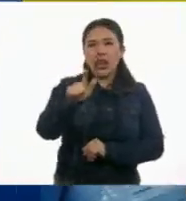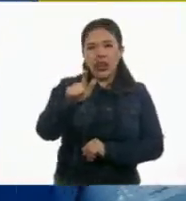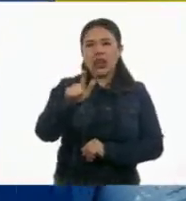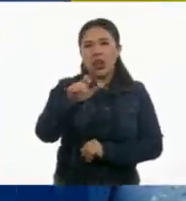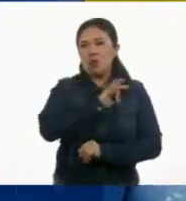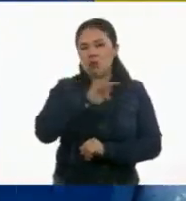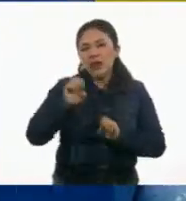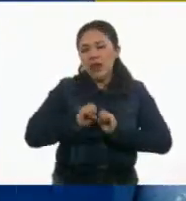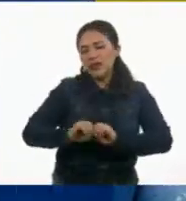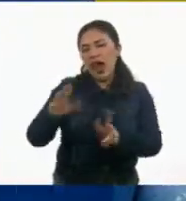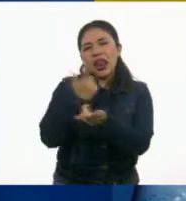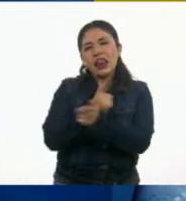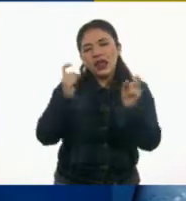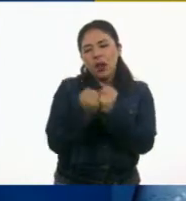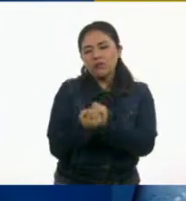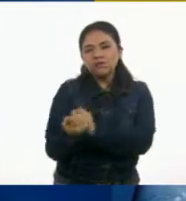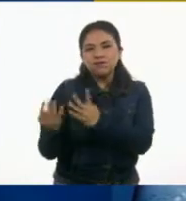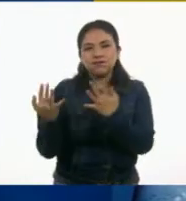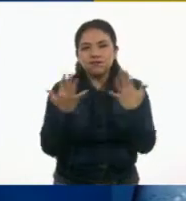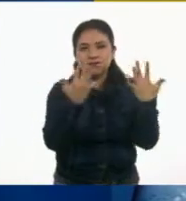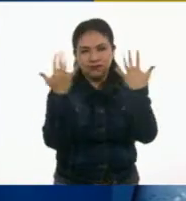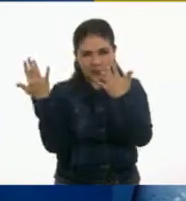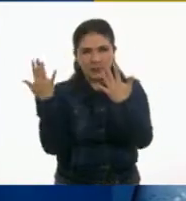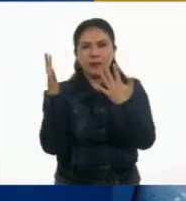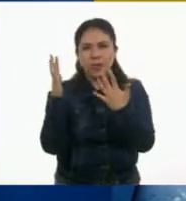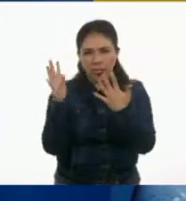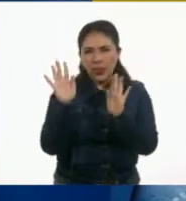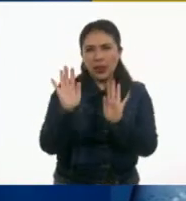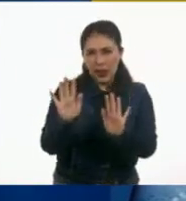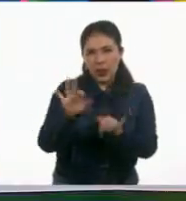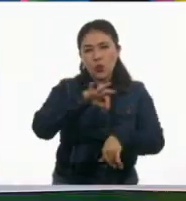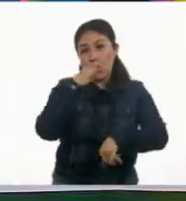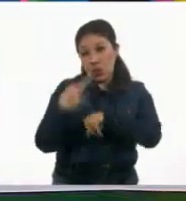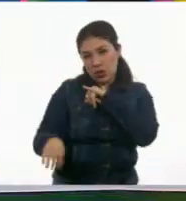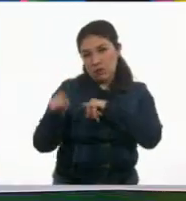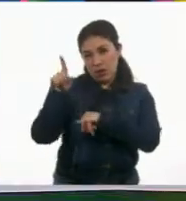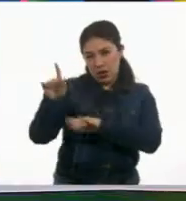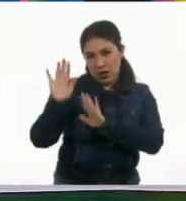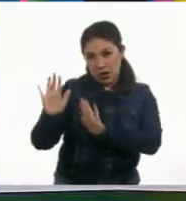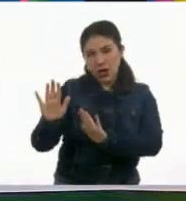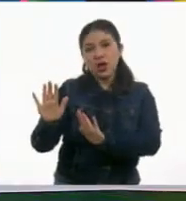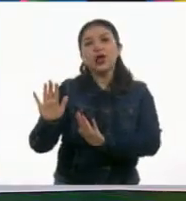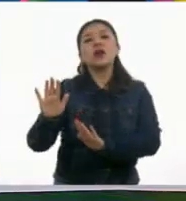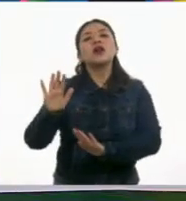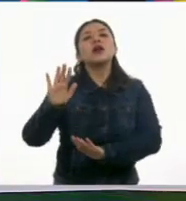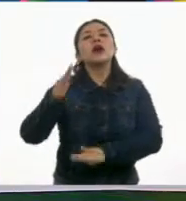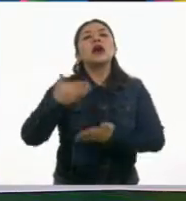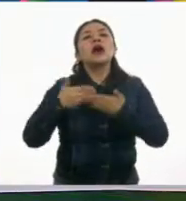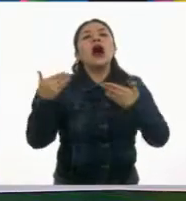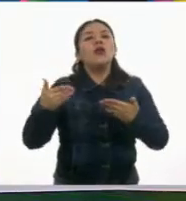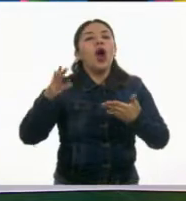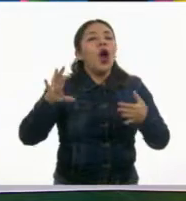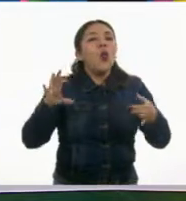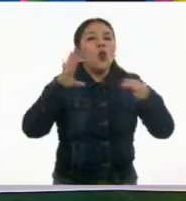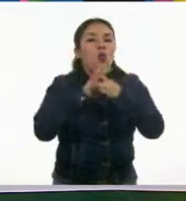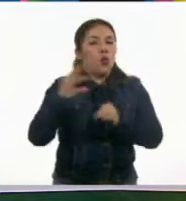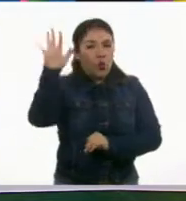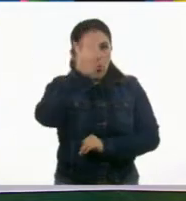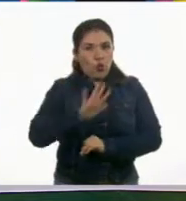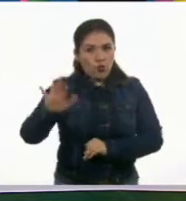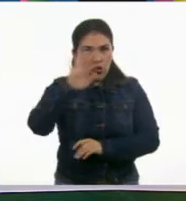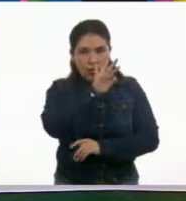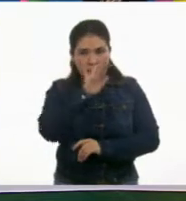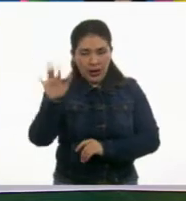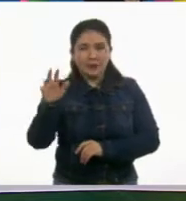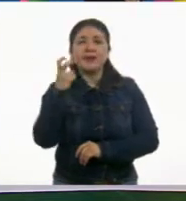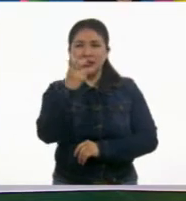como ella quiera. Allá arriba lo tenemos. Puede ser la última. A ver, vamos a leer todas las frases juntas. ¿Qué te parece? Sí,